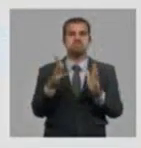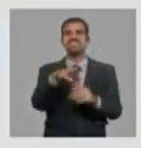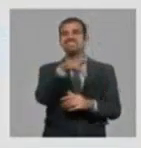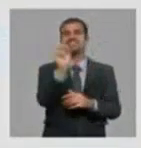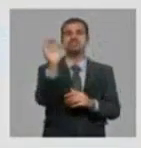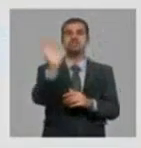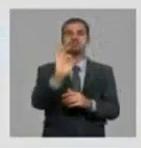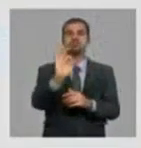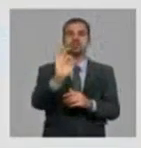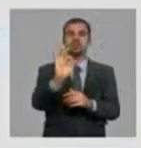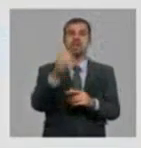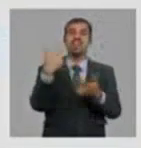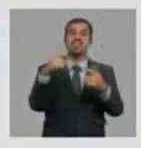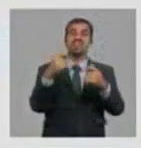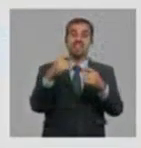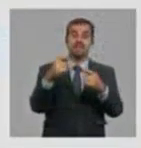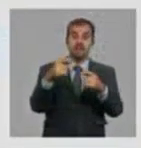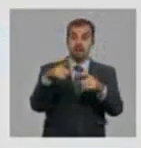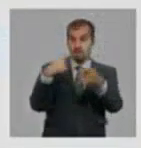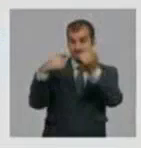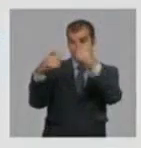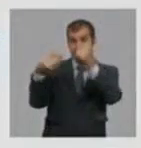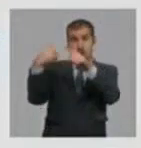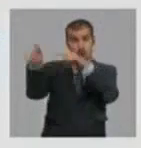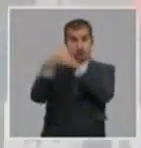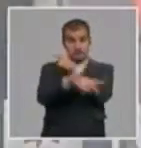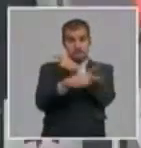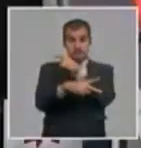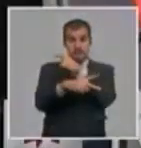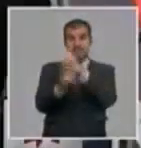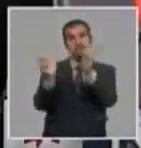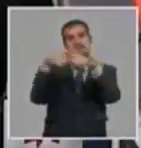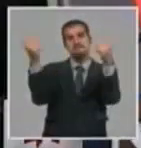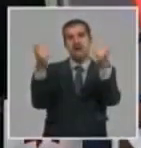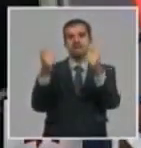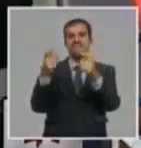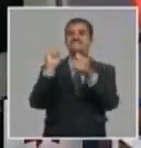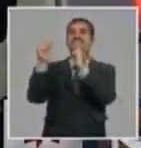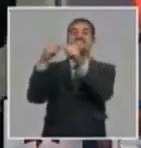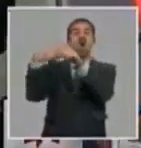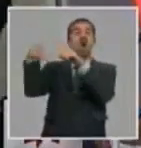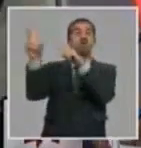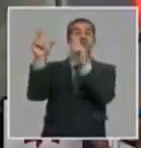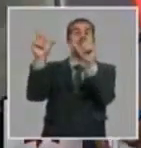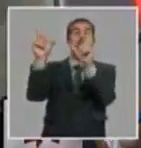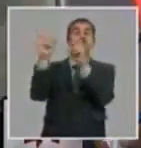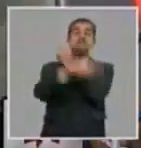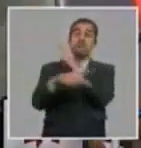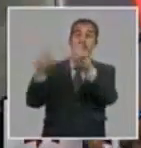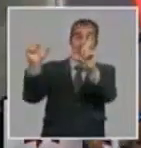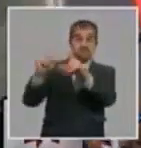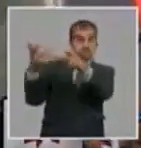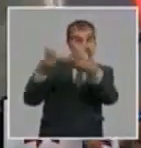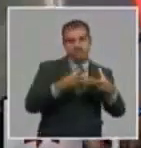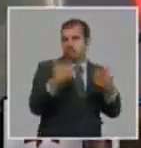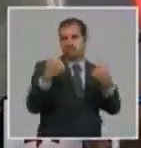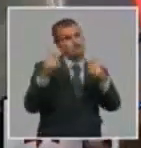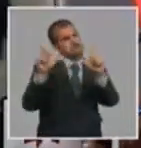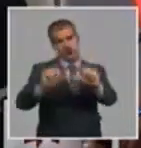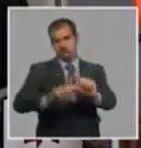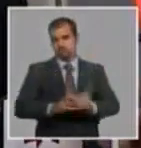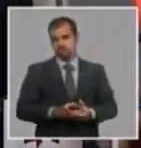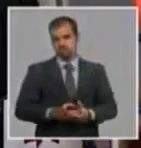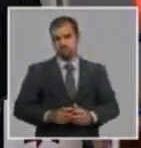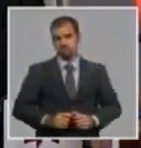de lo que importa. Entonces, la facturación financiera con respecto a la moneda, a la divisa, tiene que ser un 30%